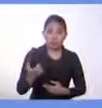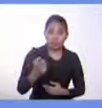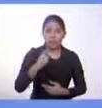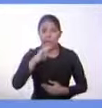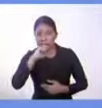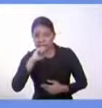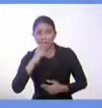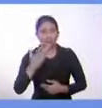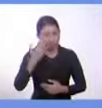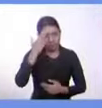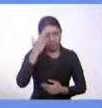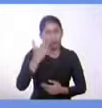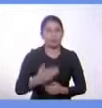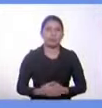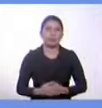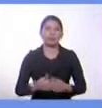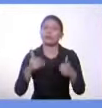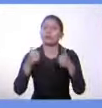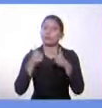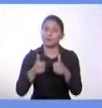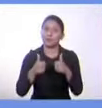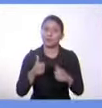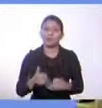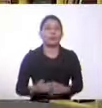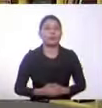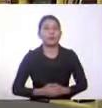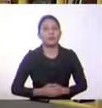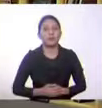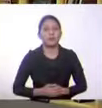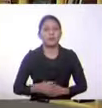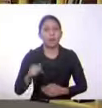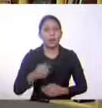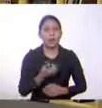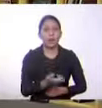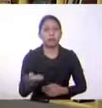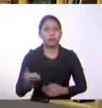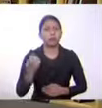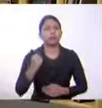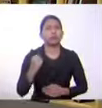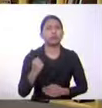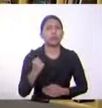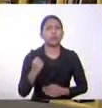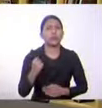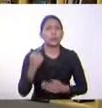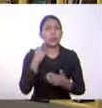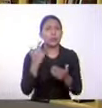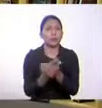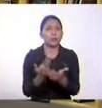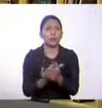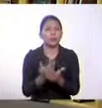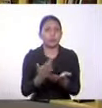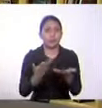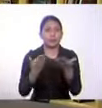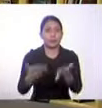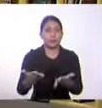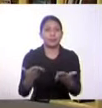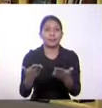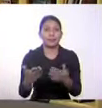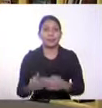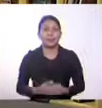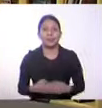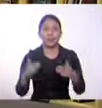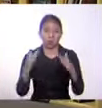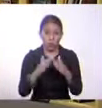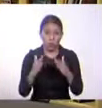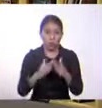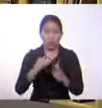Gracias. Gracias Keren, importante estos elementos para construir esta propuesta que tú le brindas a Carlos. Y también se ha unido